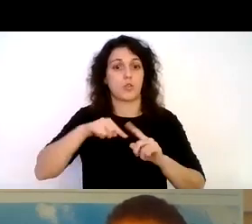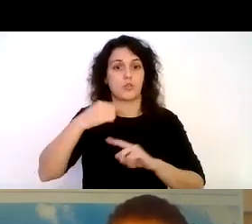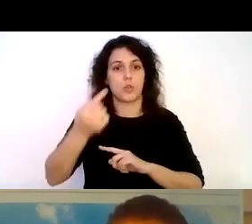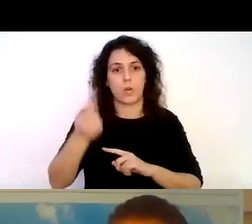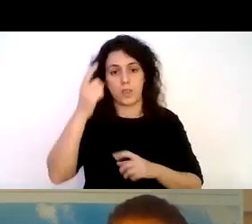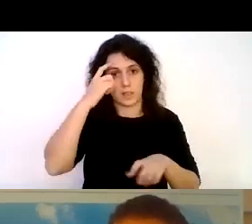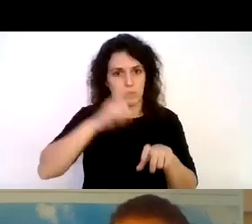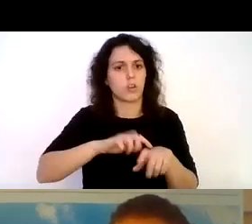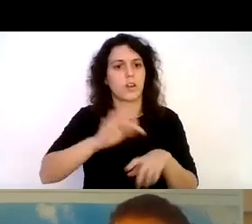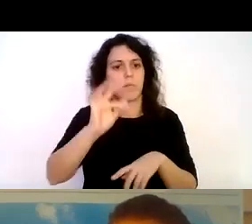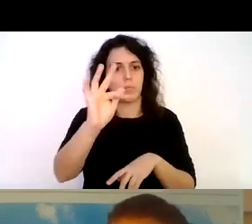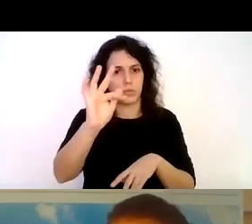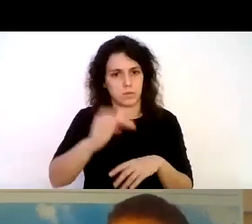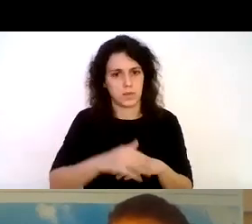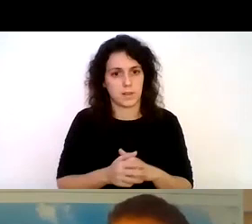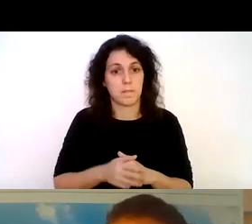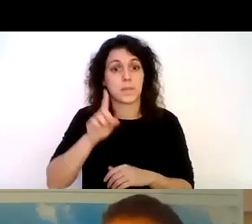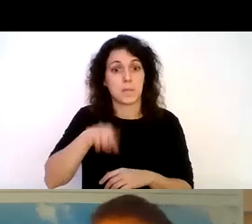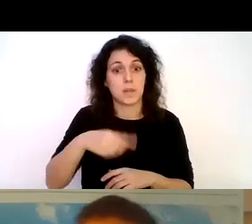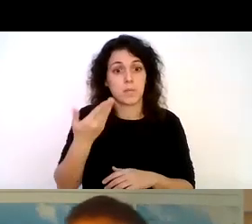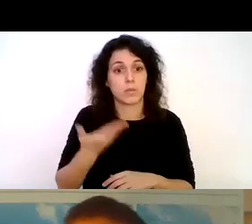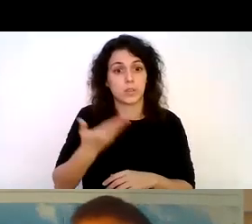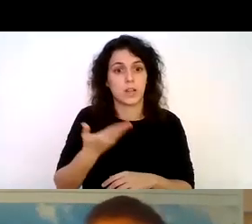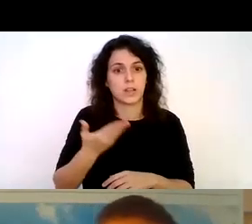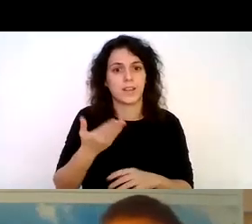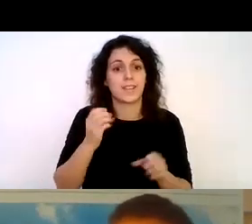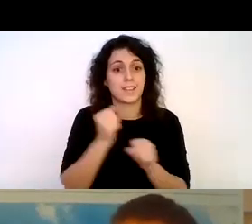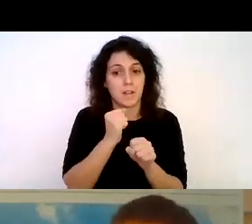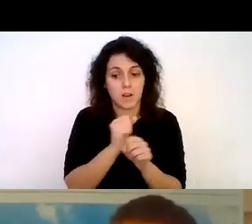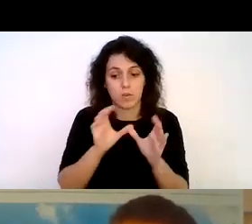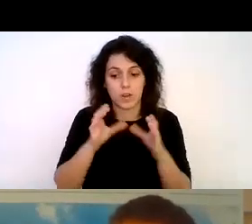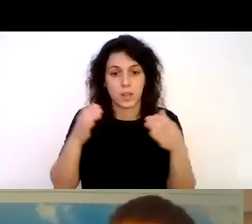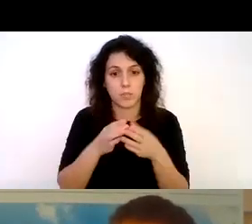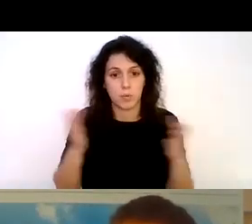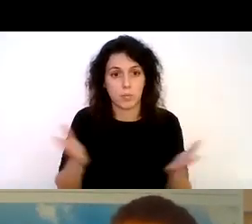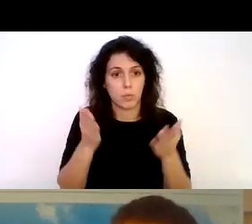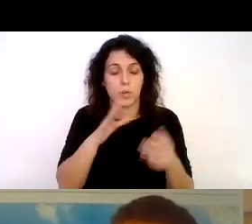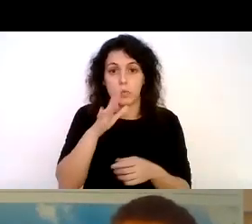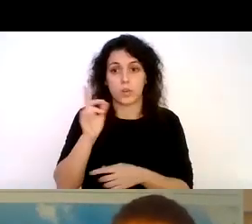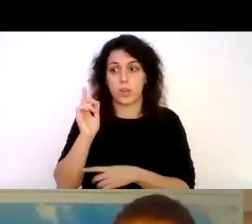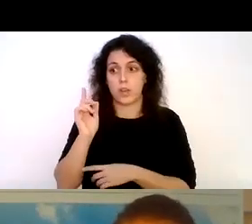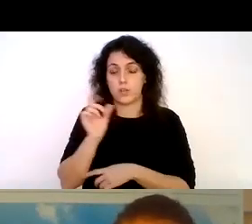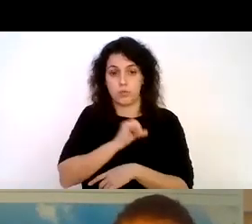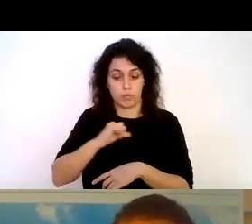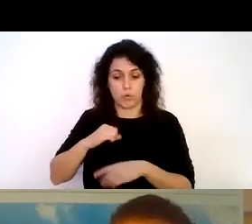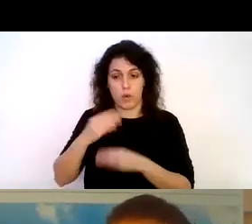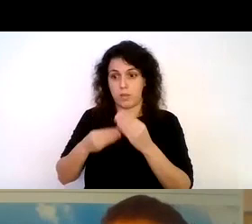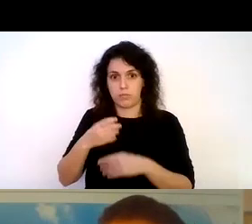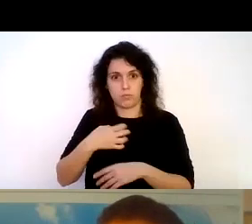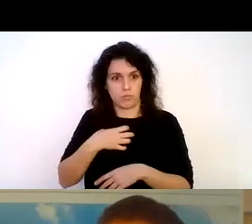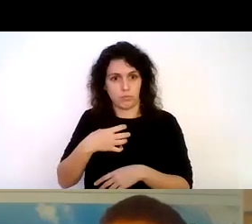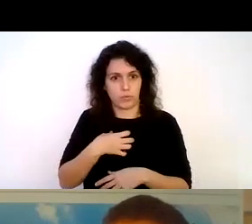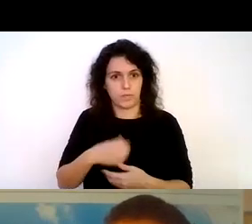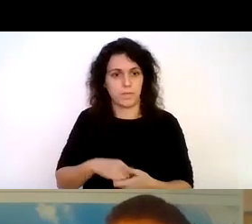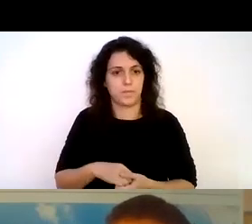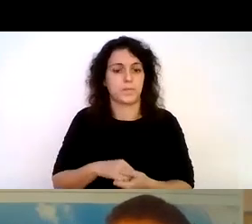positivas y algo que sí es importante es que promueve el trabajo del equipo porque no se puede hacer solo y bueno por supuesto